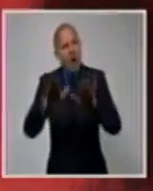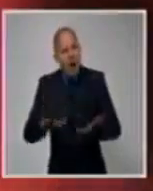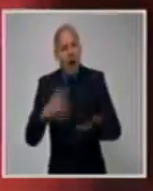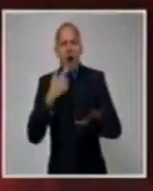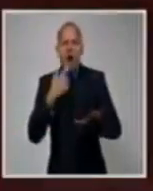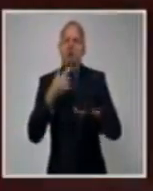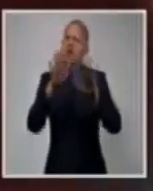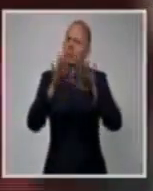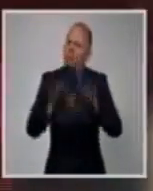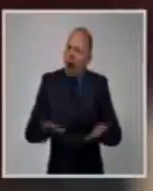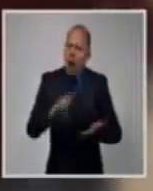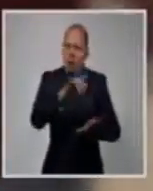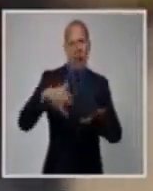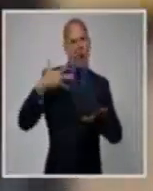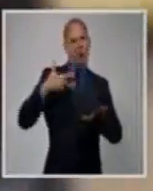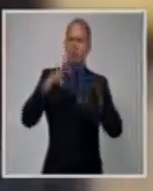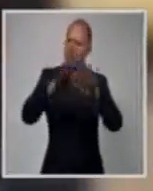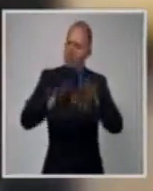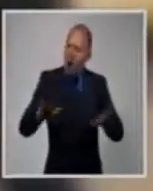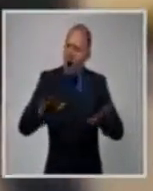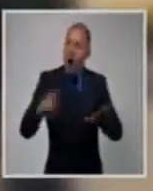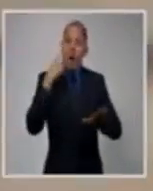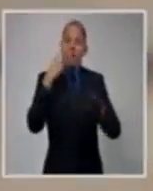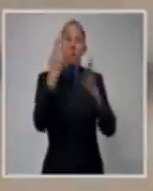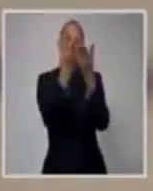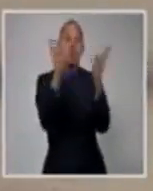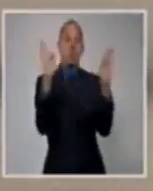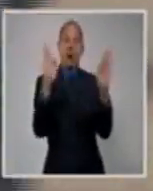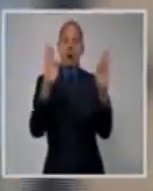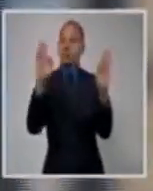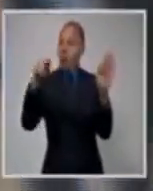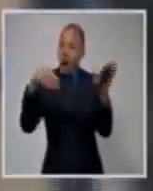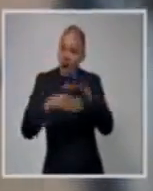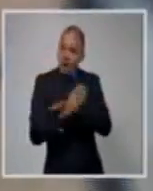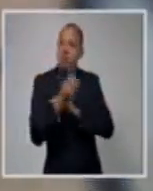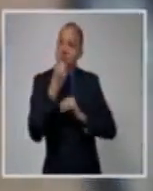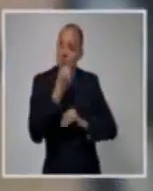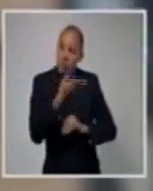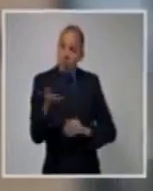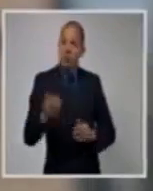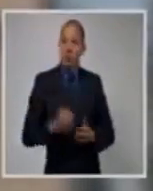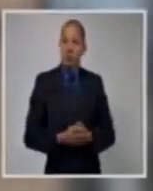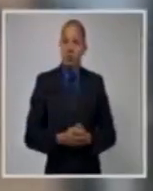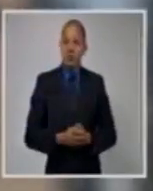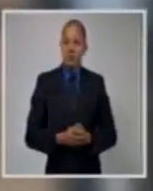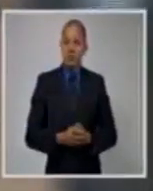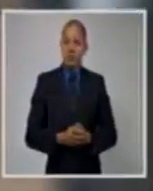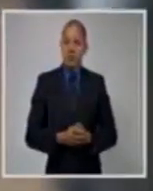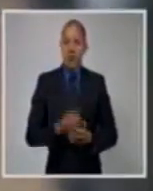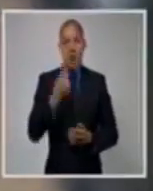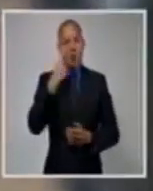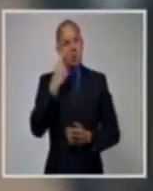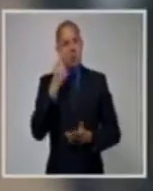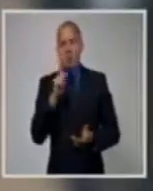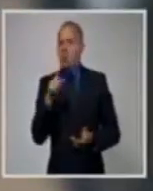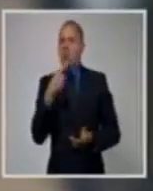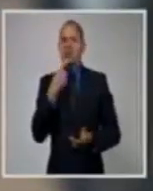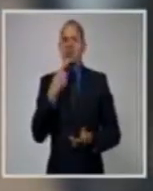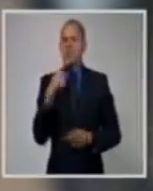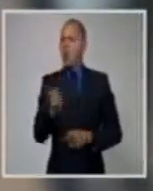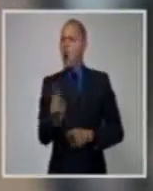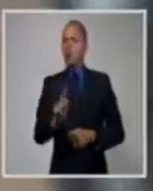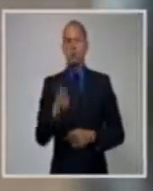insistencia de que las puertas estén abiertas. ¿Verdad? No hay ningún otro tipo de elemento que no sea oca. Pase, adelante,